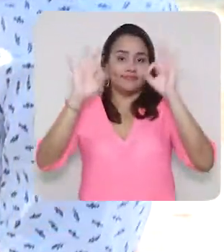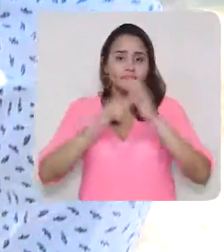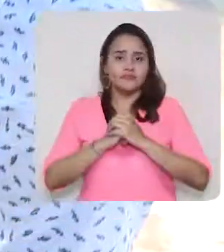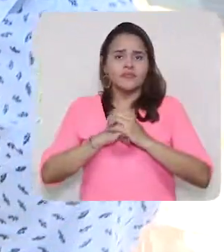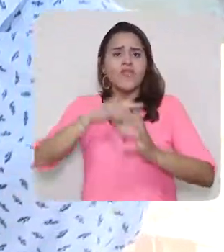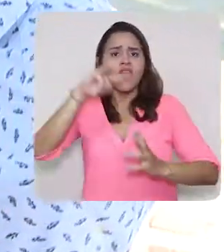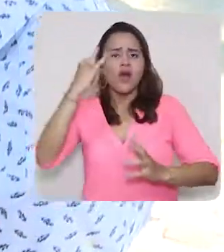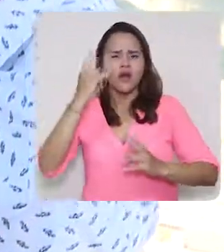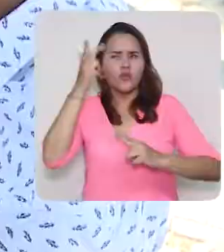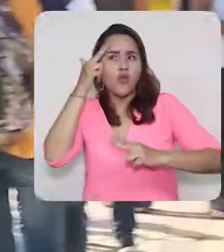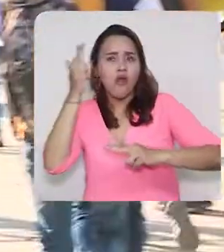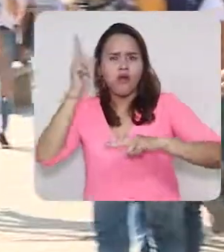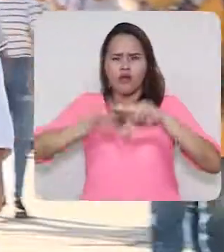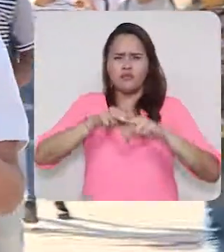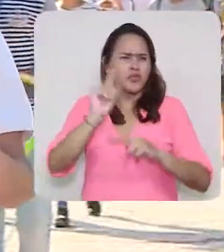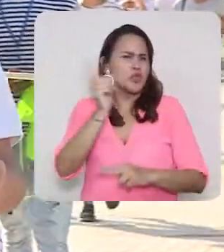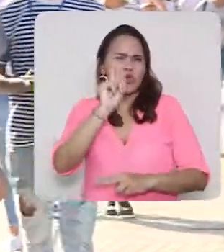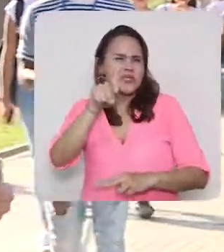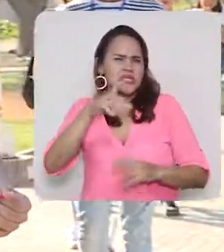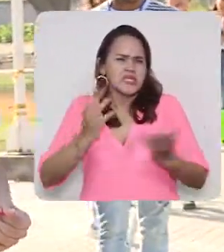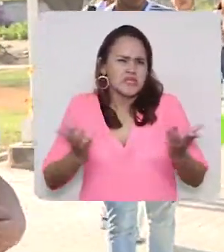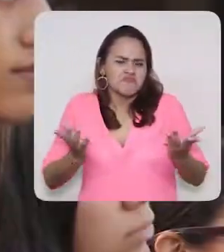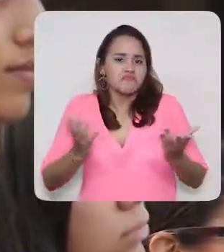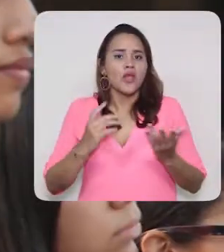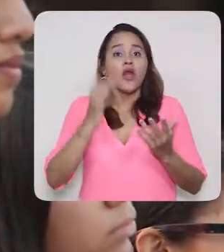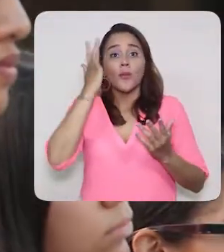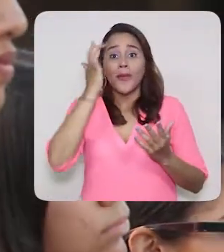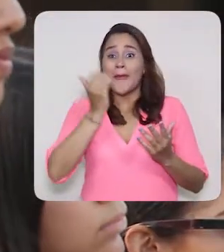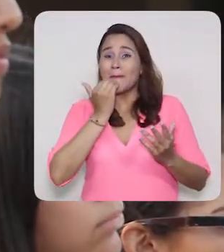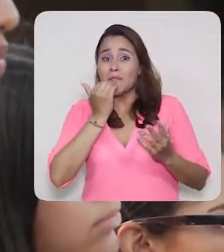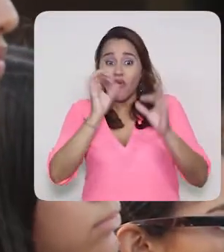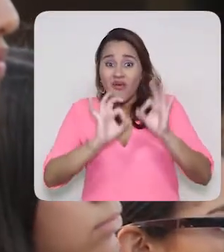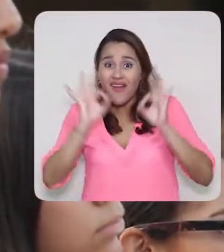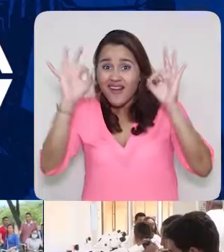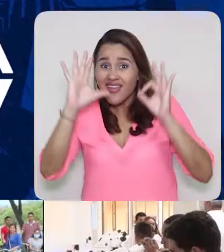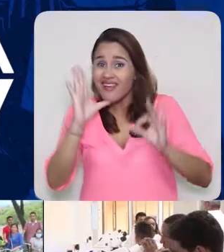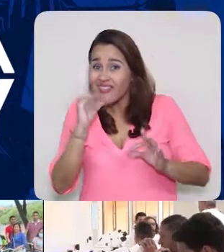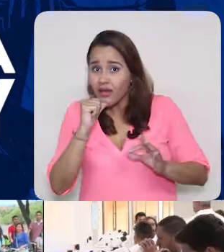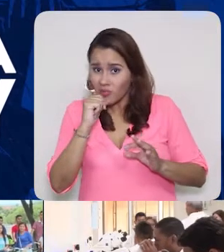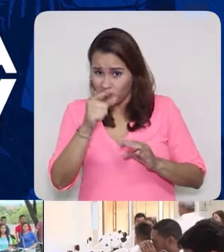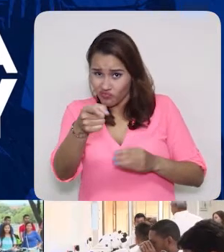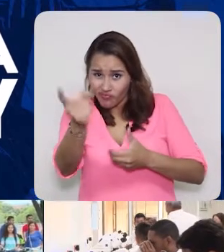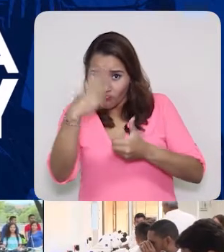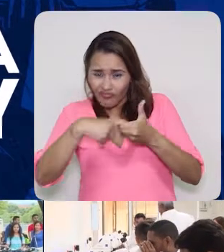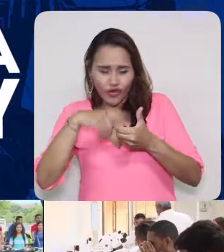contar nada distinto a lo que hacemos, porque si esta universidad no fuese de alta calidad, ustedes no estarían aquí.